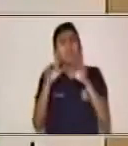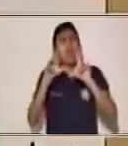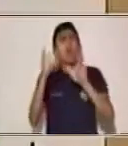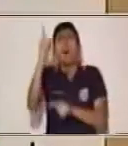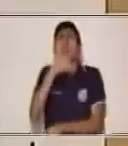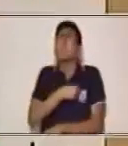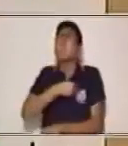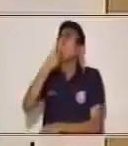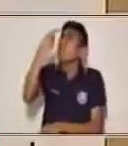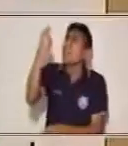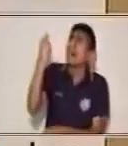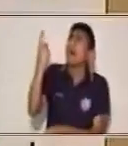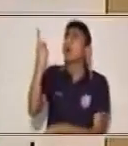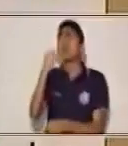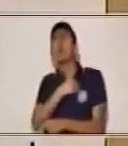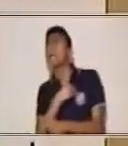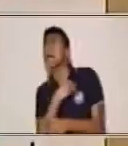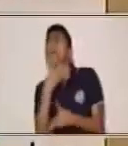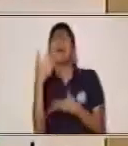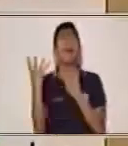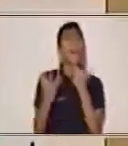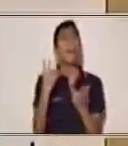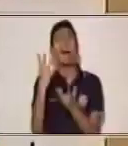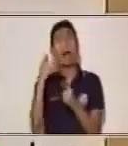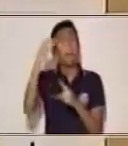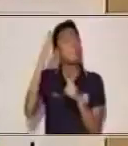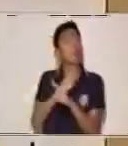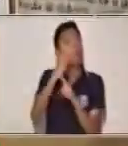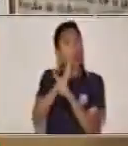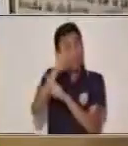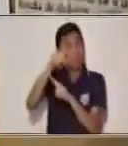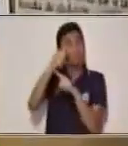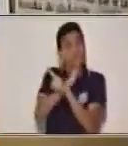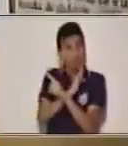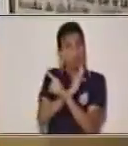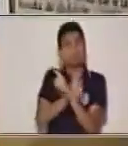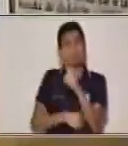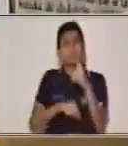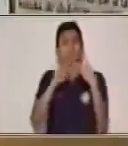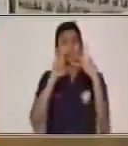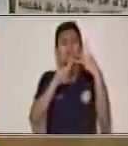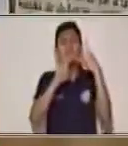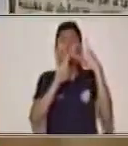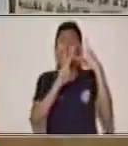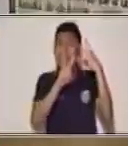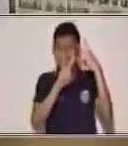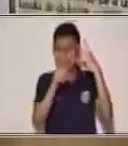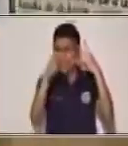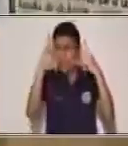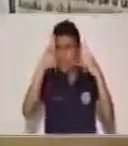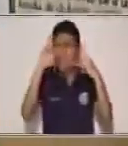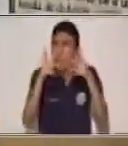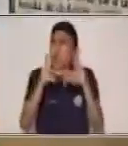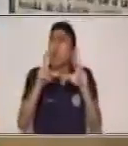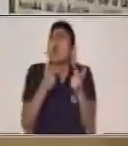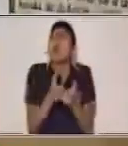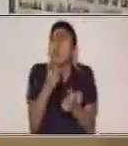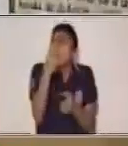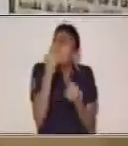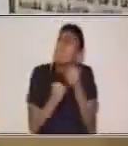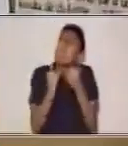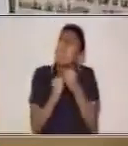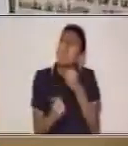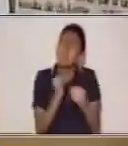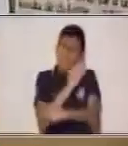lo quería conseguir. ¿Sí? Ahí empieza el conflicto. Y el desenlace, que es cómo termina. A ver, recordemos cómo termina la